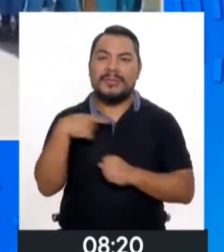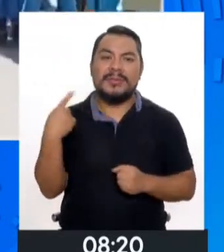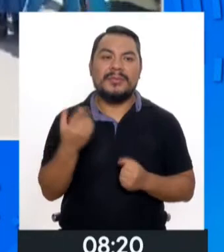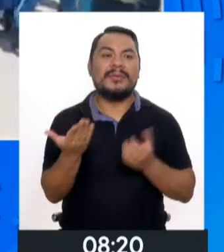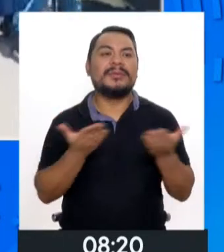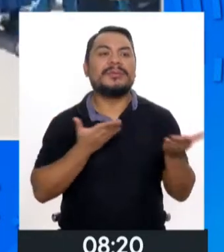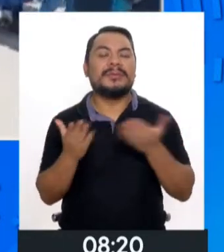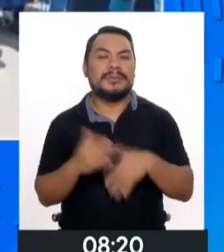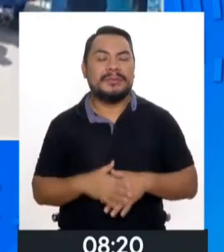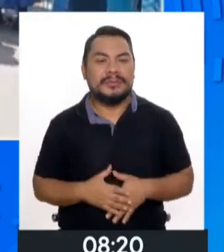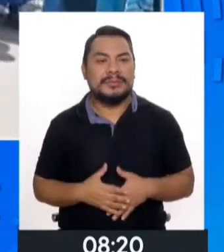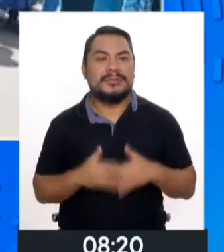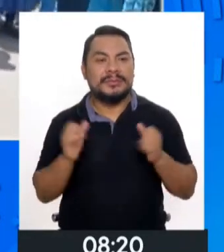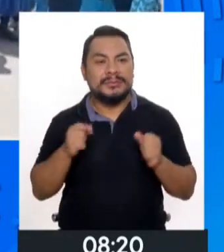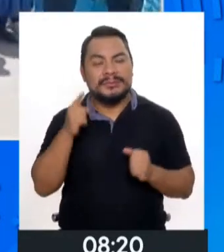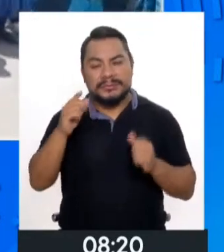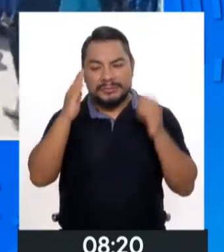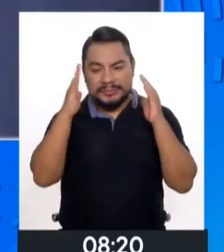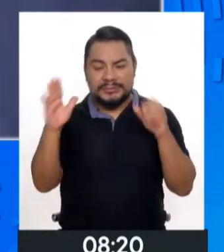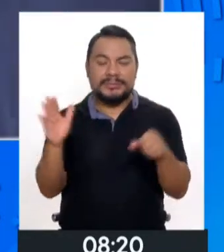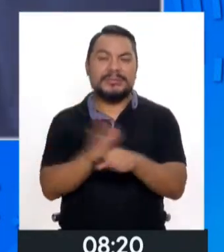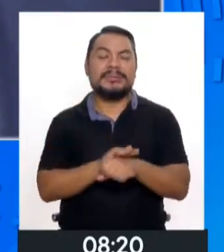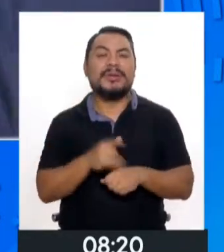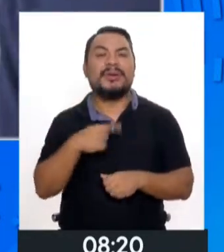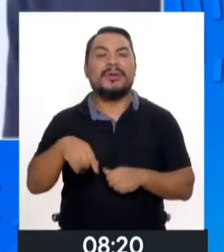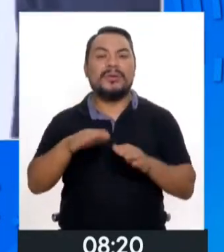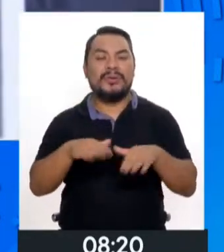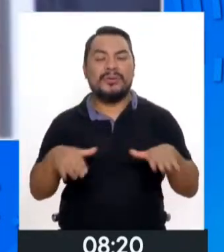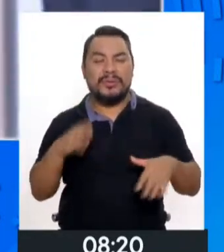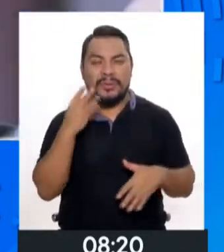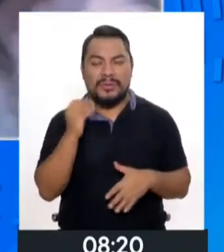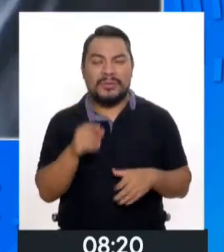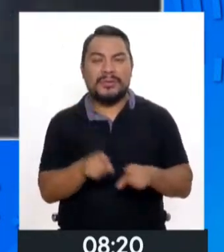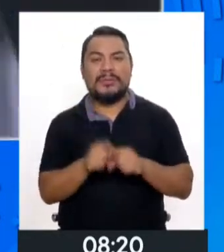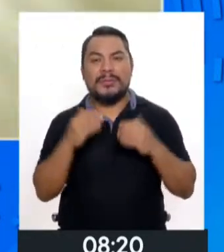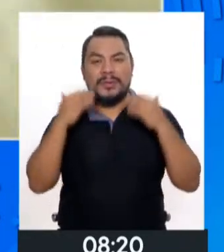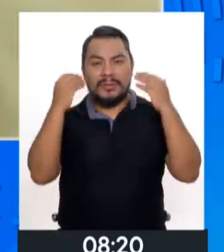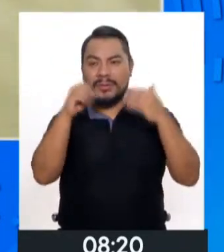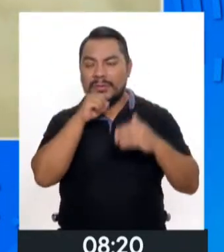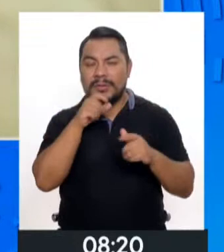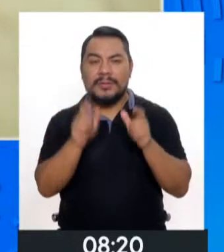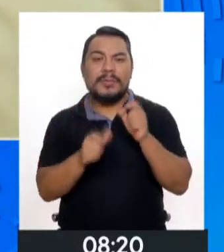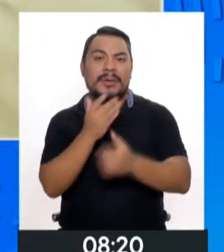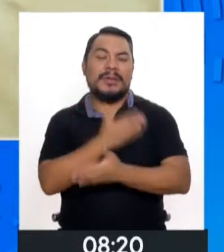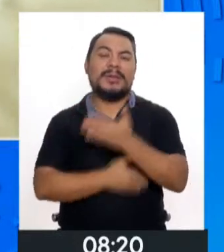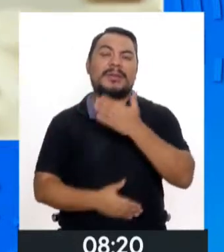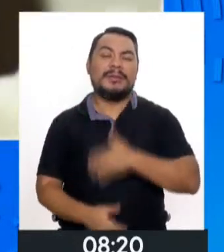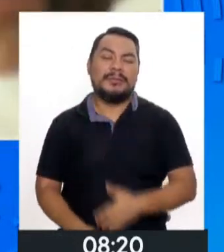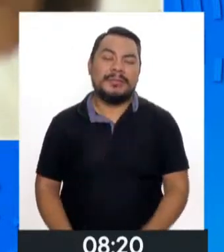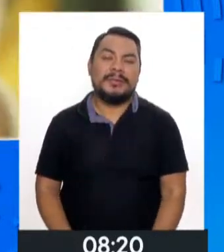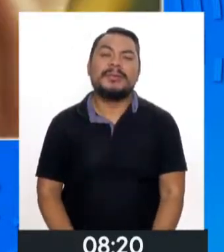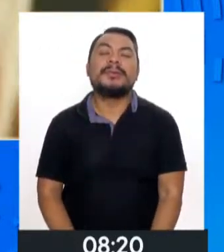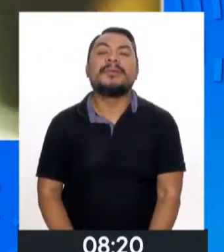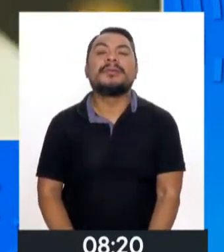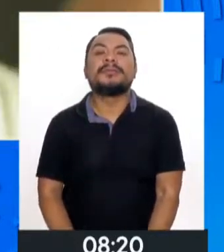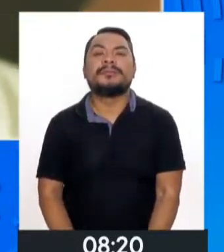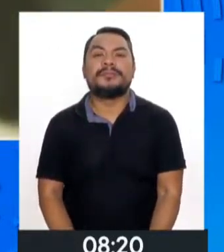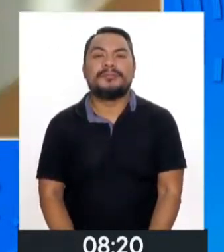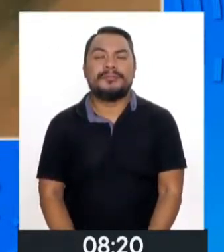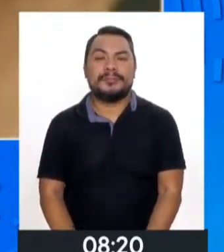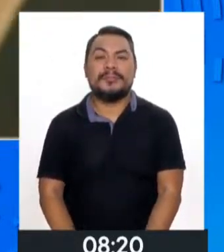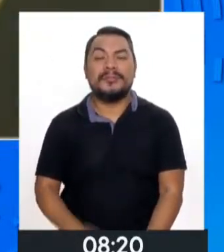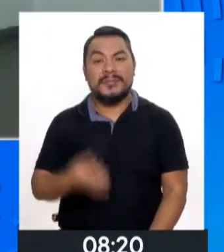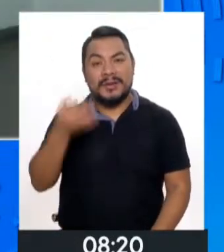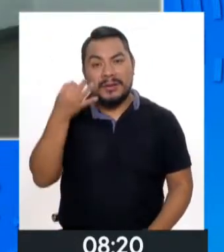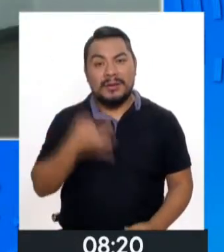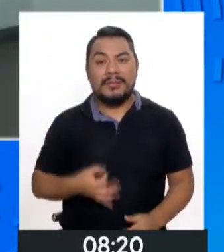servicios de atención integral a los niños, niñas, adolescentes y también adultos mayores y personas con discapacidad. Realmente tenemos que